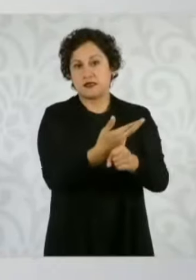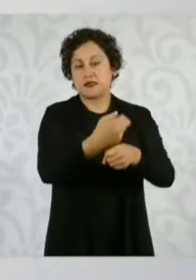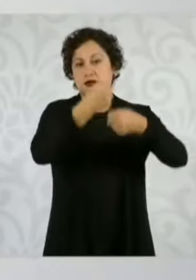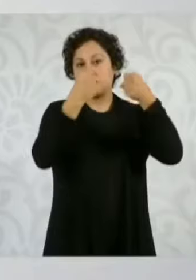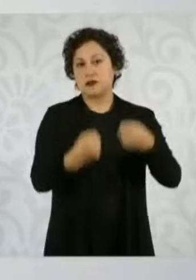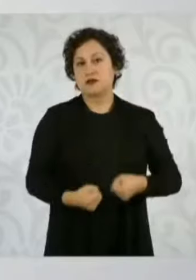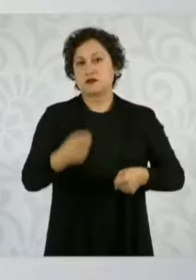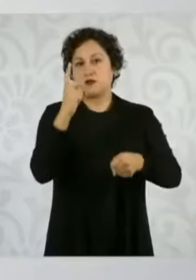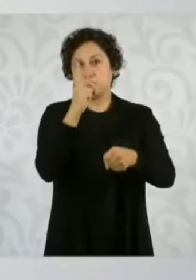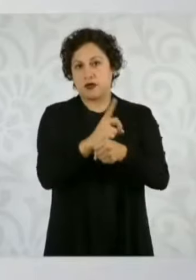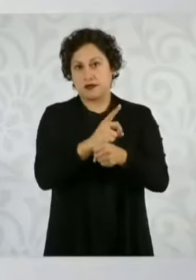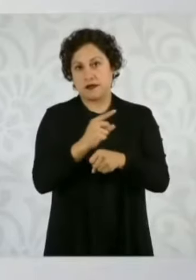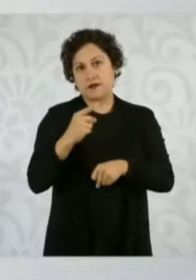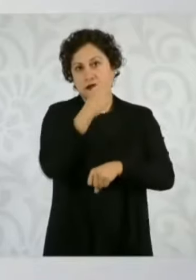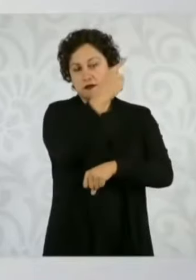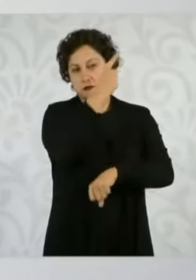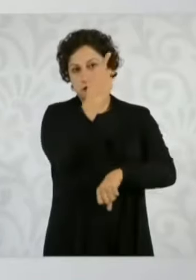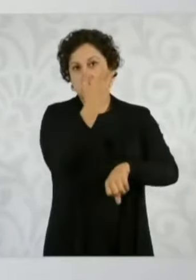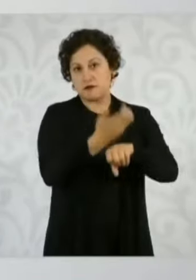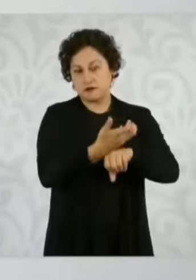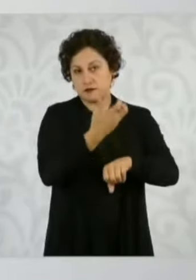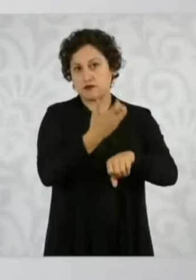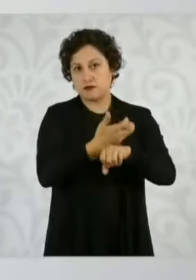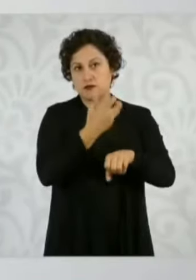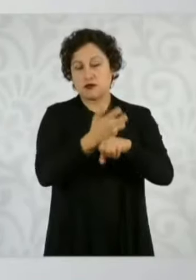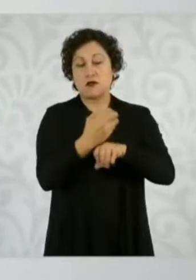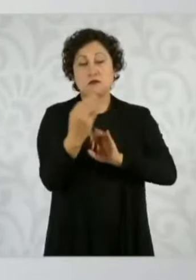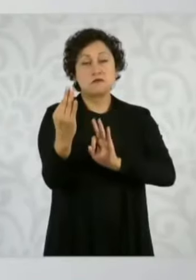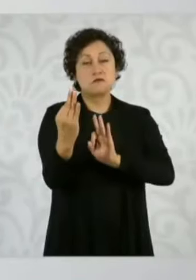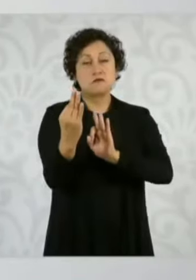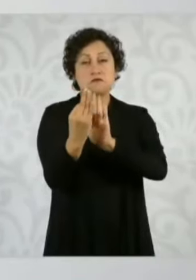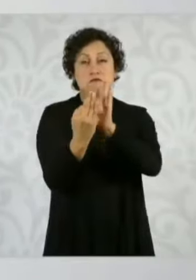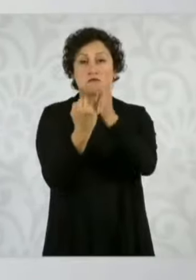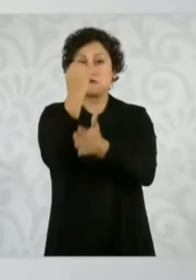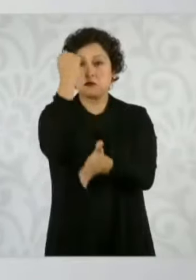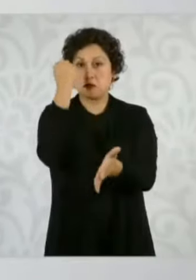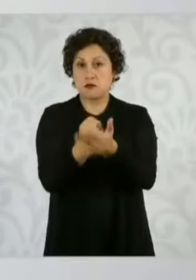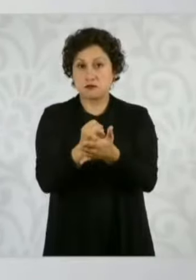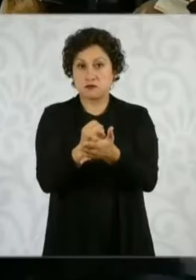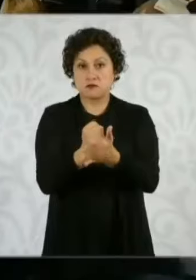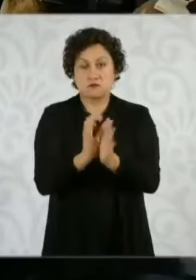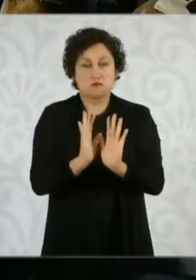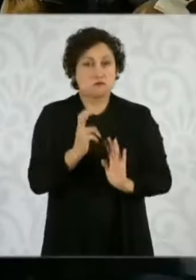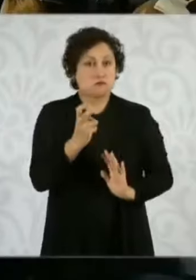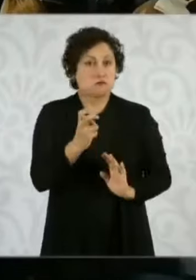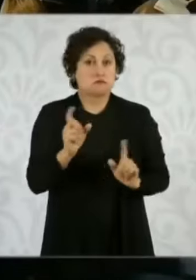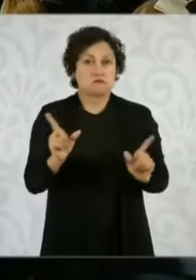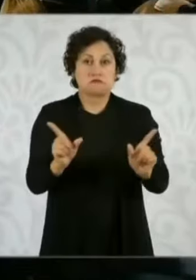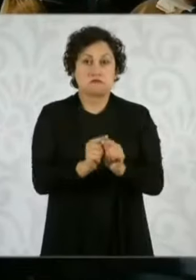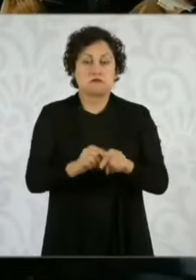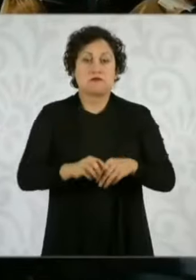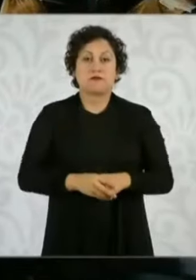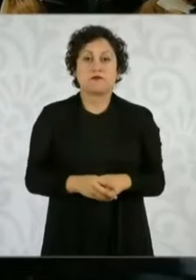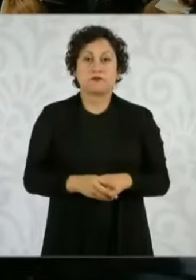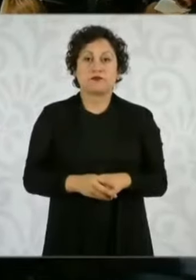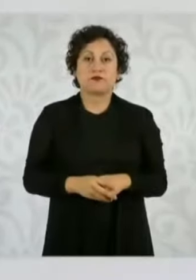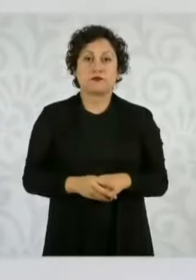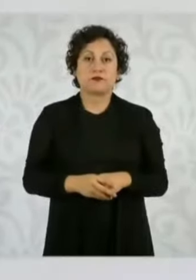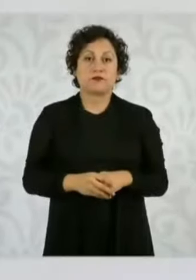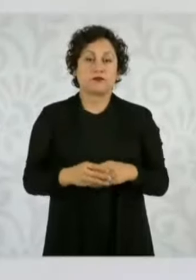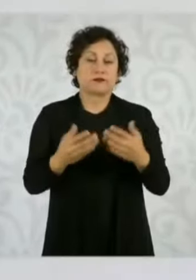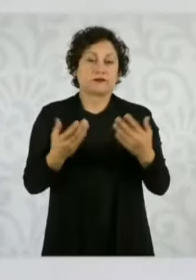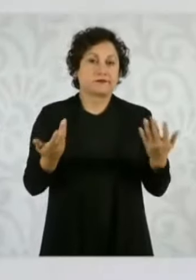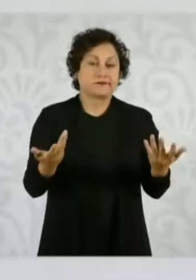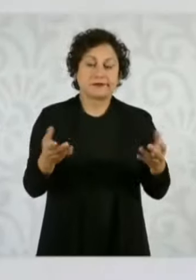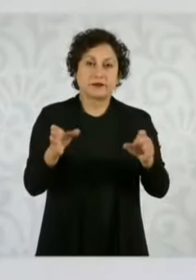le den sentencia en un tribunal de Nueva York. O sea que así como que digas